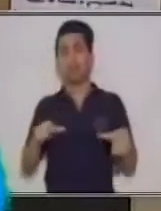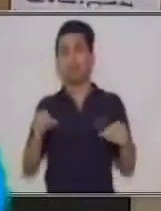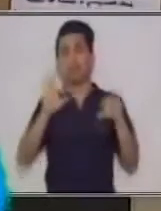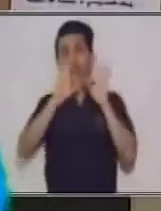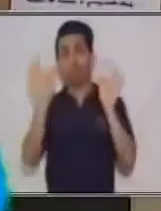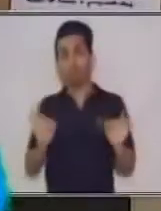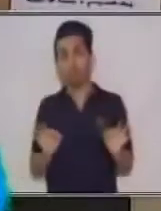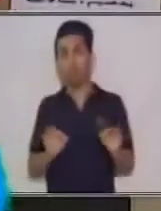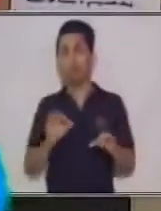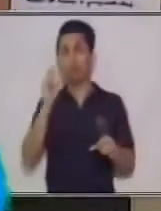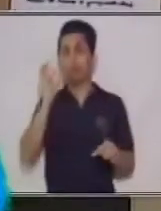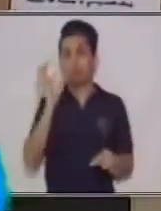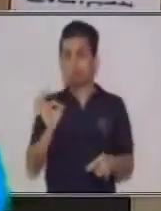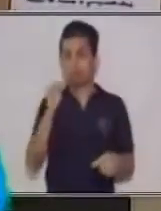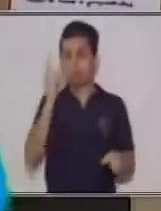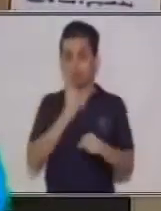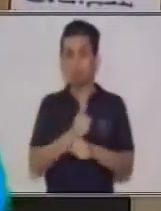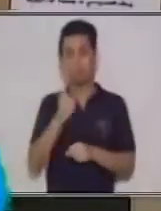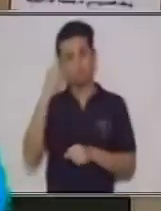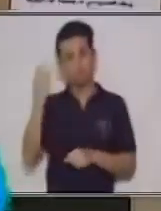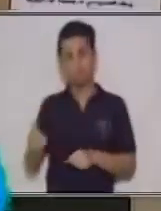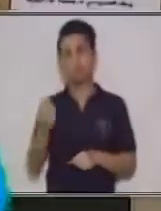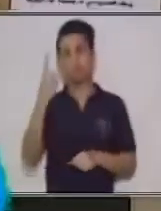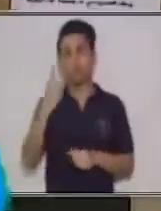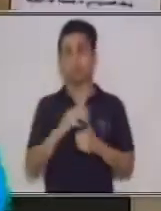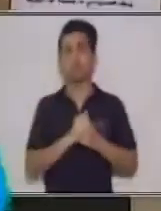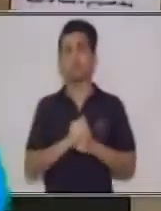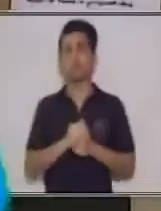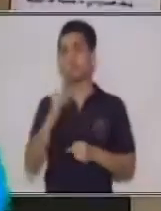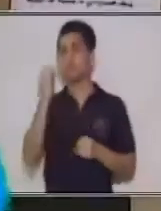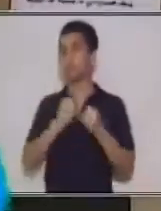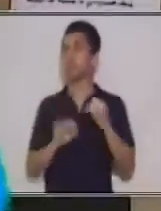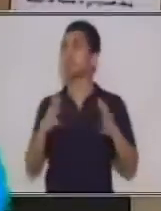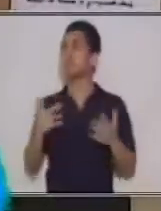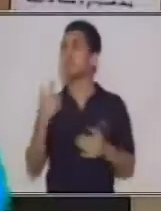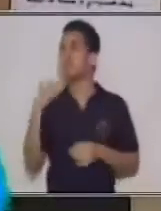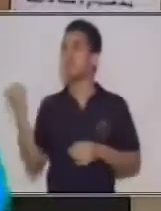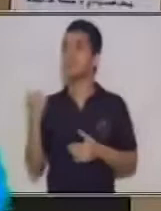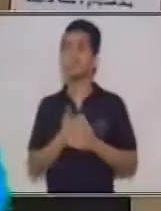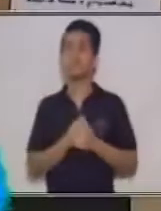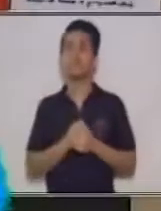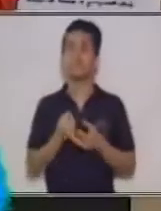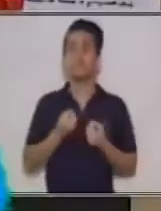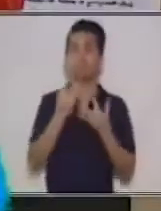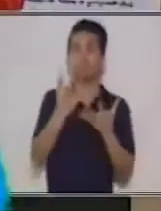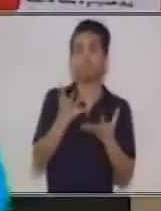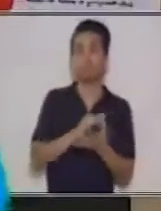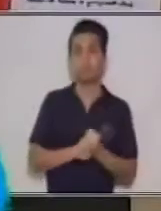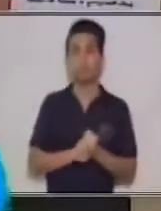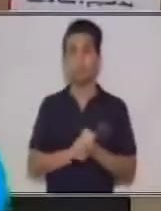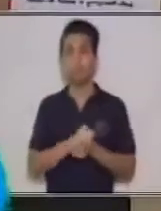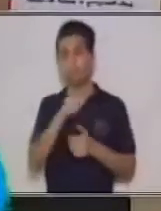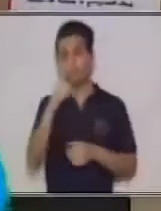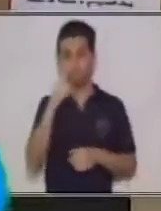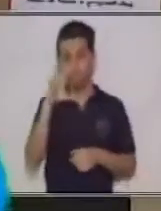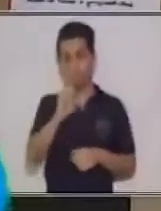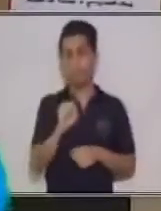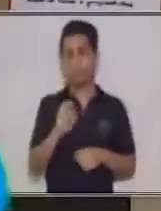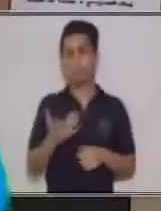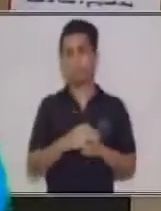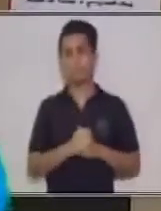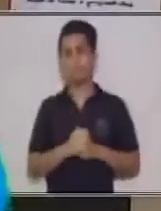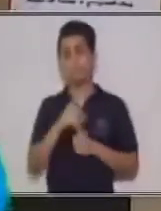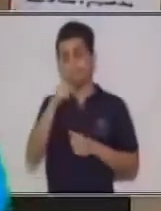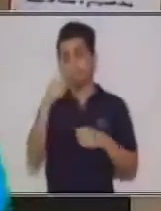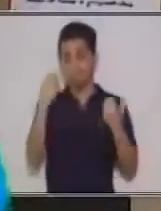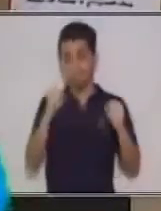adecuado para la comprensión del mismo. Y por último, los elementos expresivos. Tome en cuenta usted que a la hora de